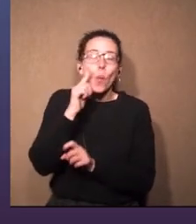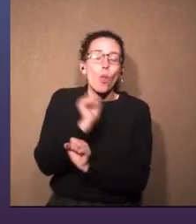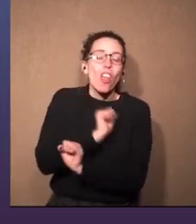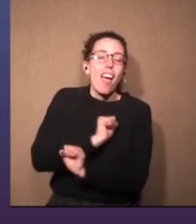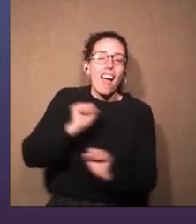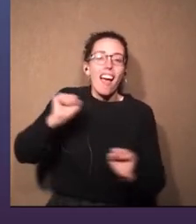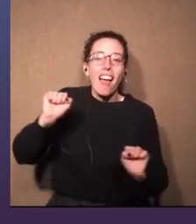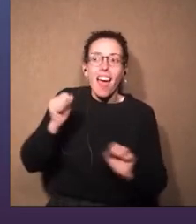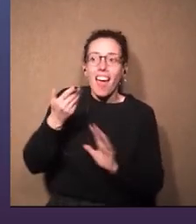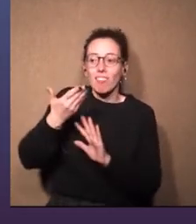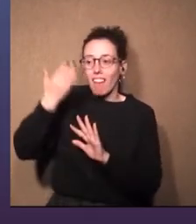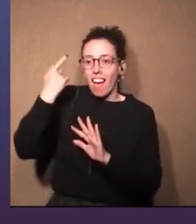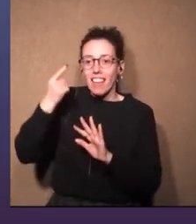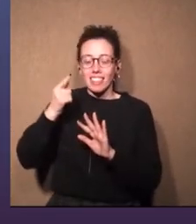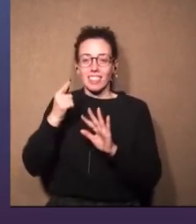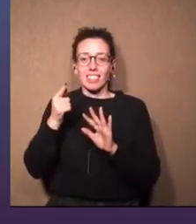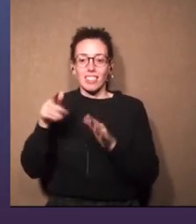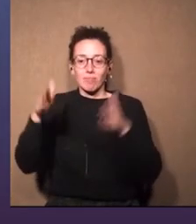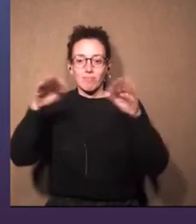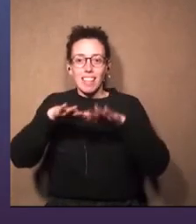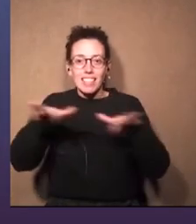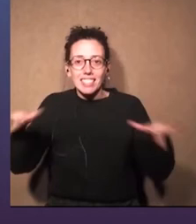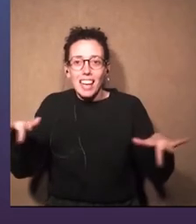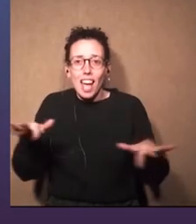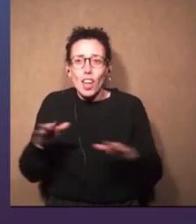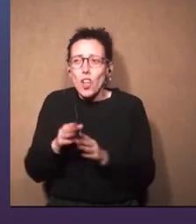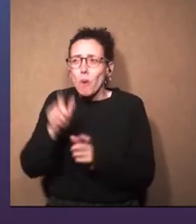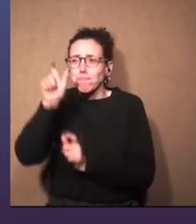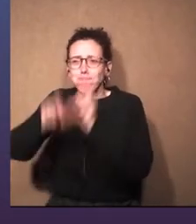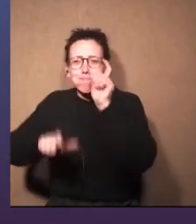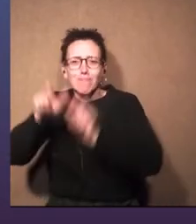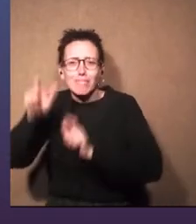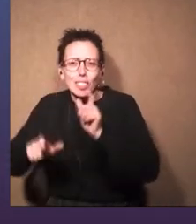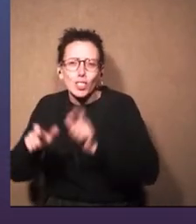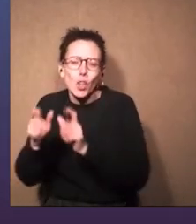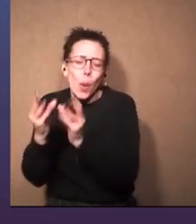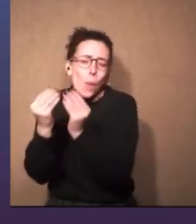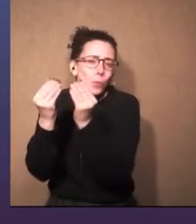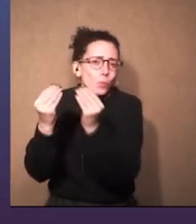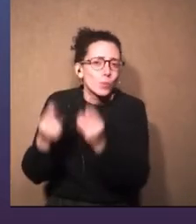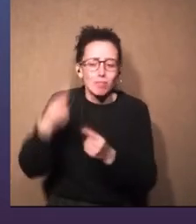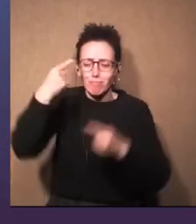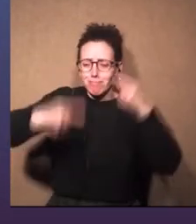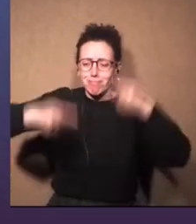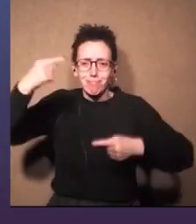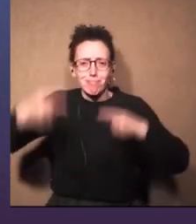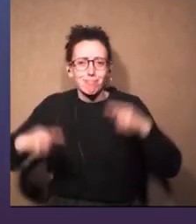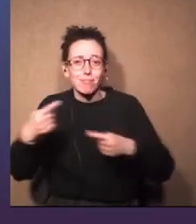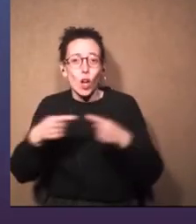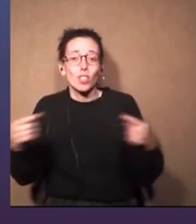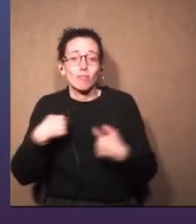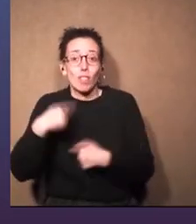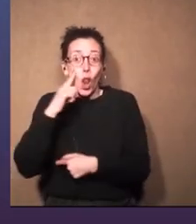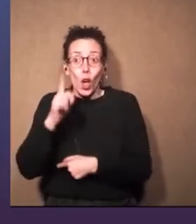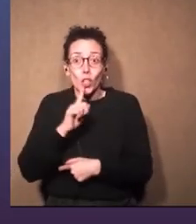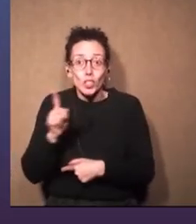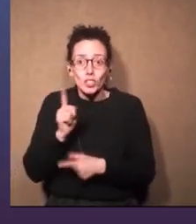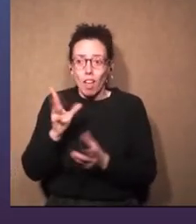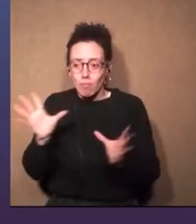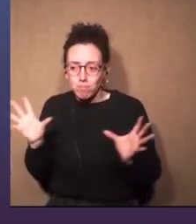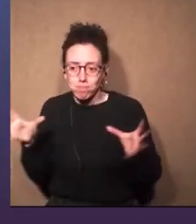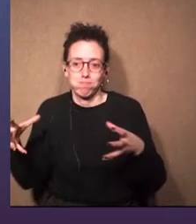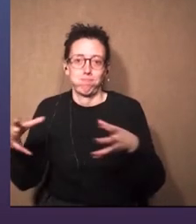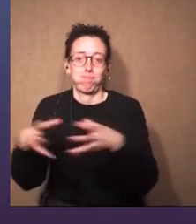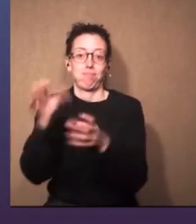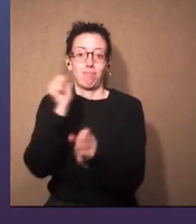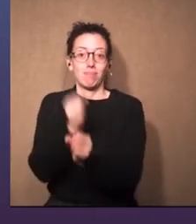creer, cuando estuve atrás del escenario, todo lo que pasaba, la cantidad de gente que había, todas las áreas que no conocía, y que estaban funcionando